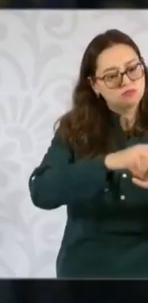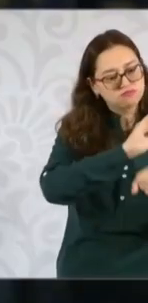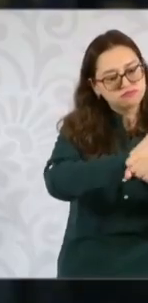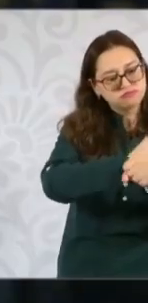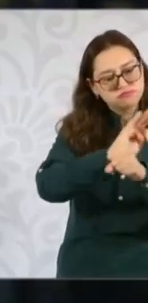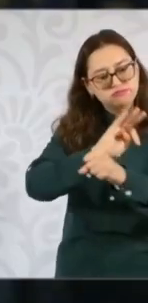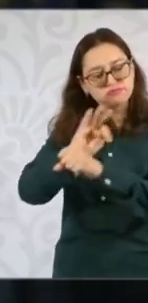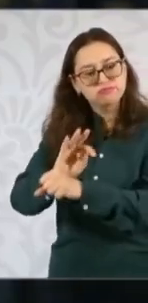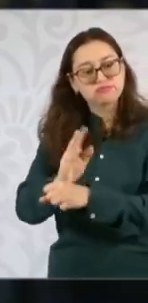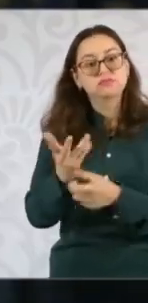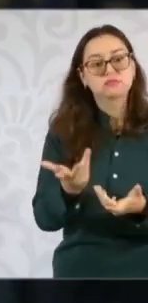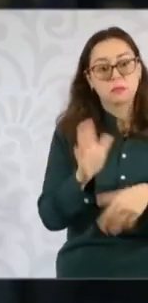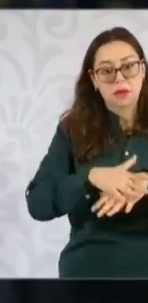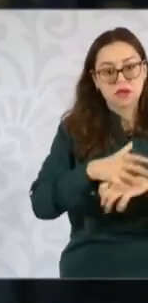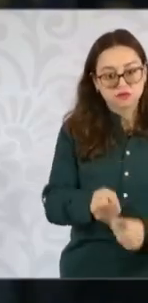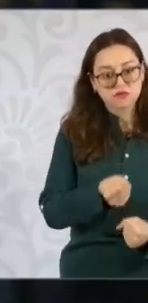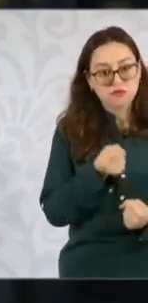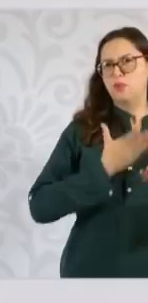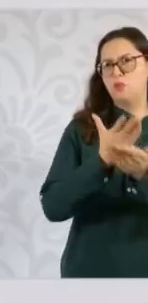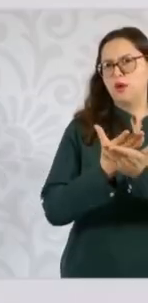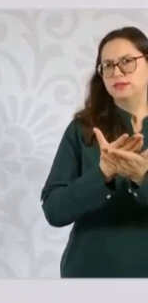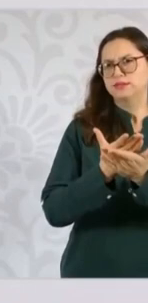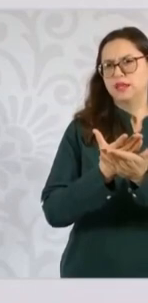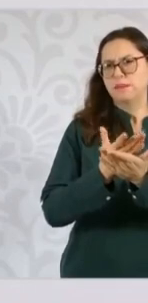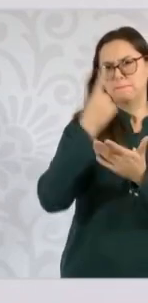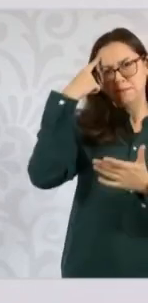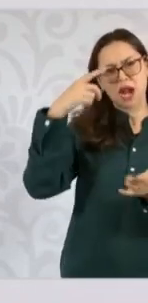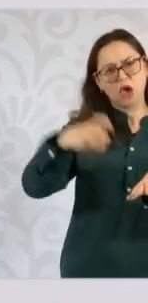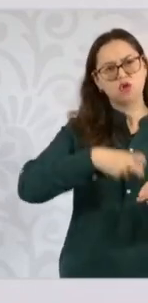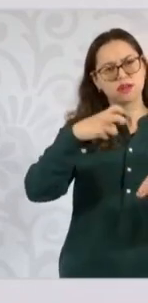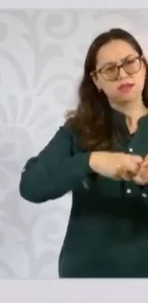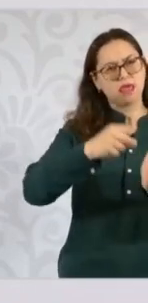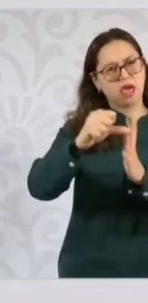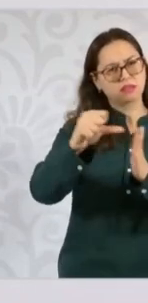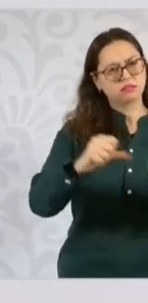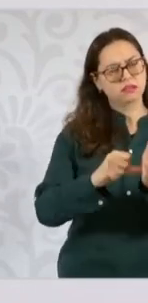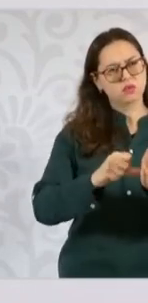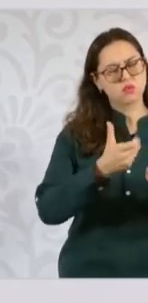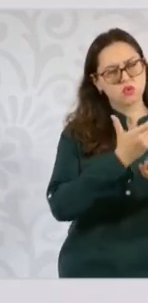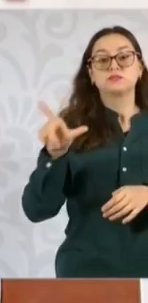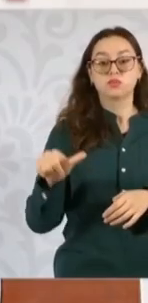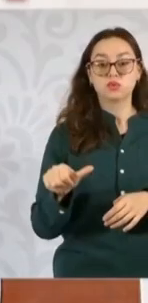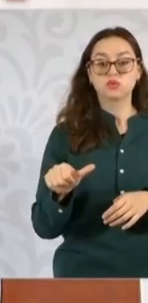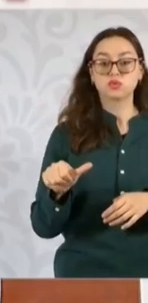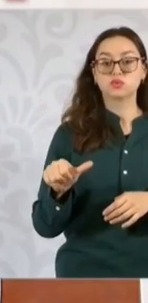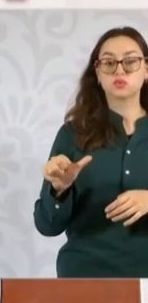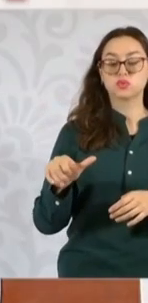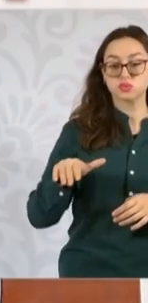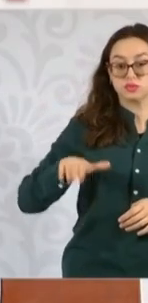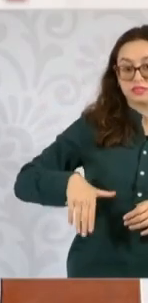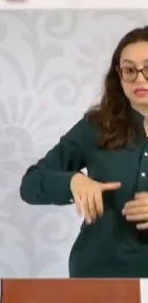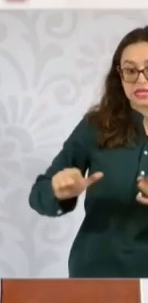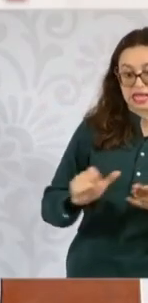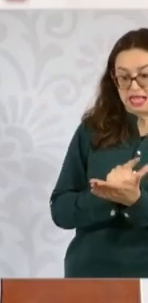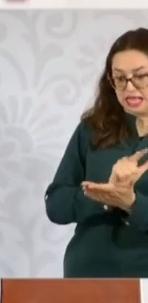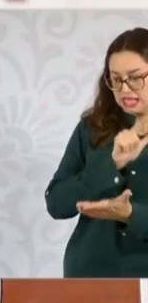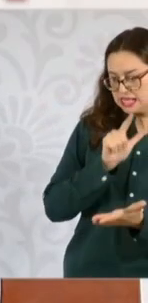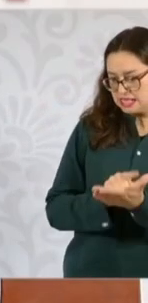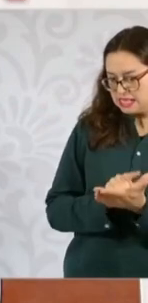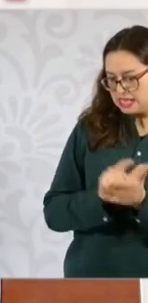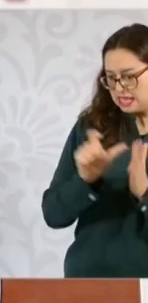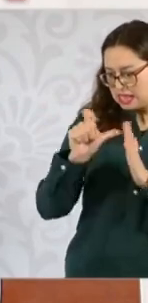cuál es su opinión y si está de acuerdo con esta propuesta. La propuesta es que del artículo